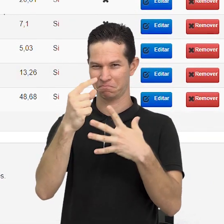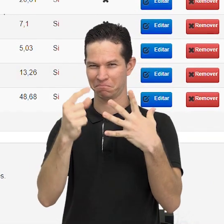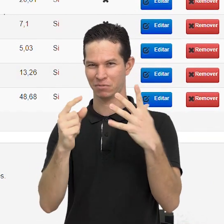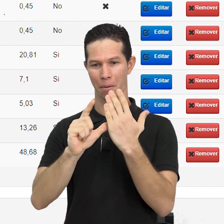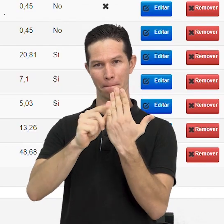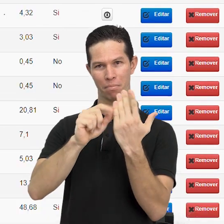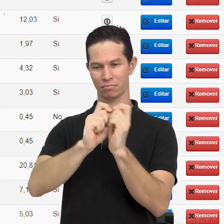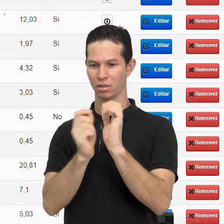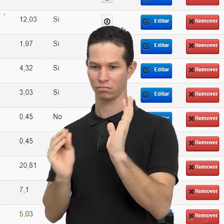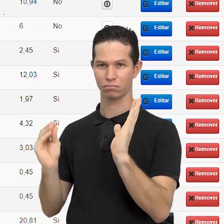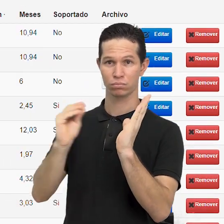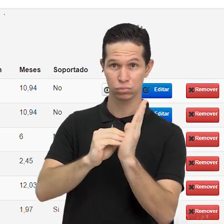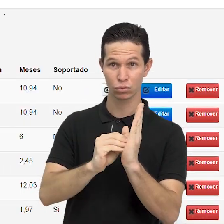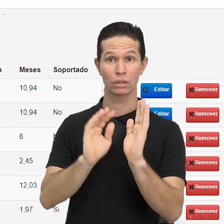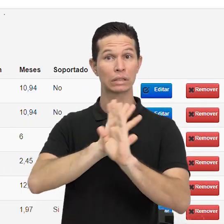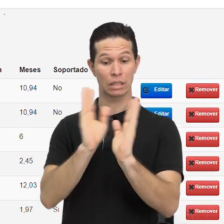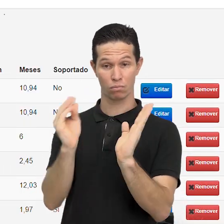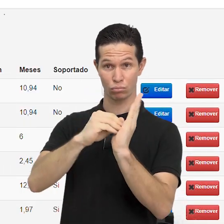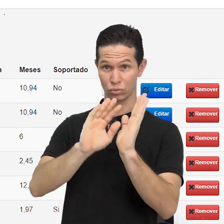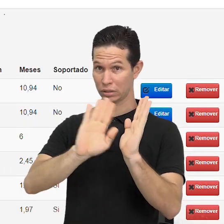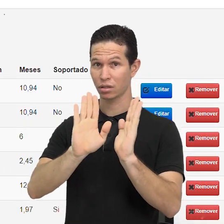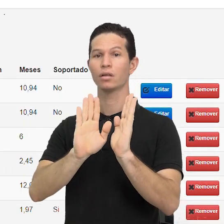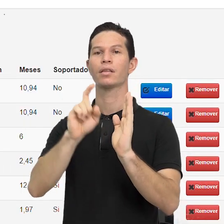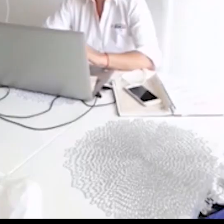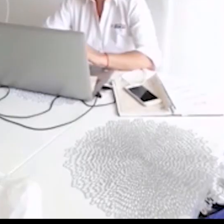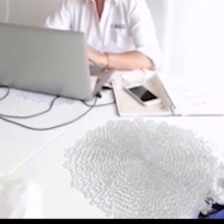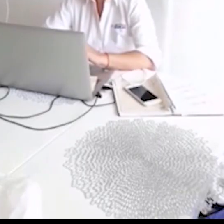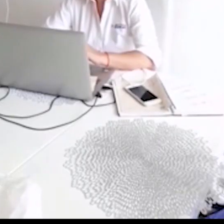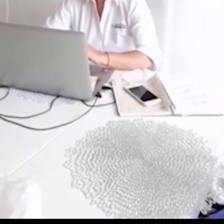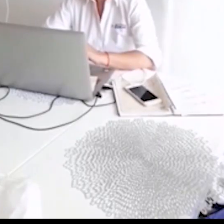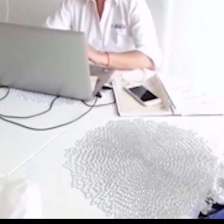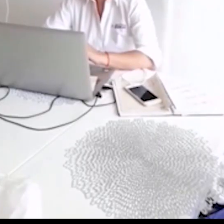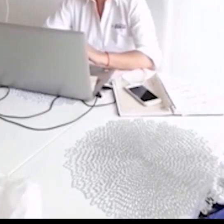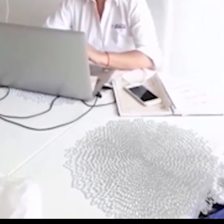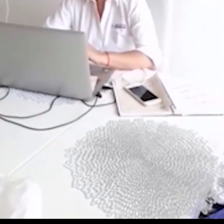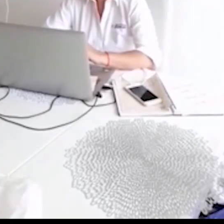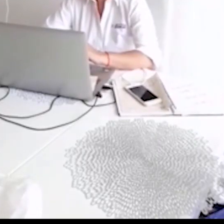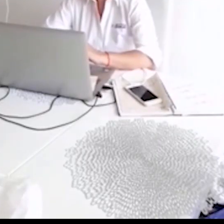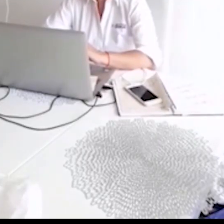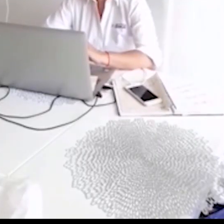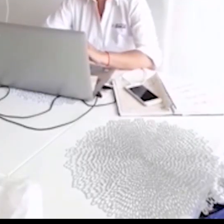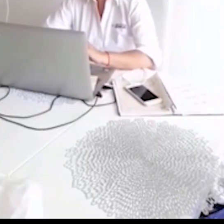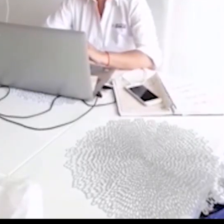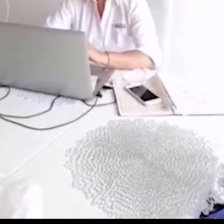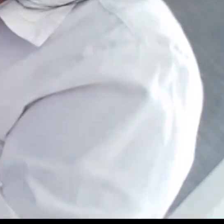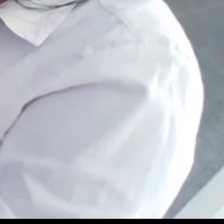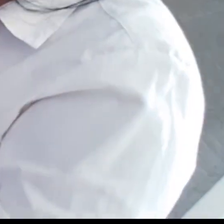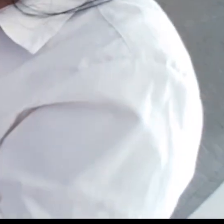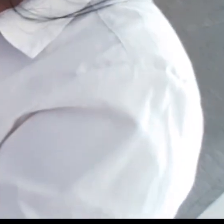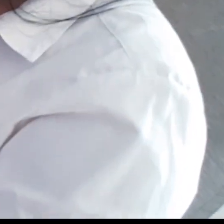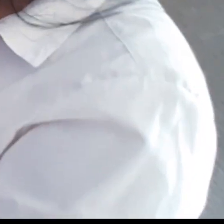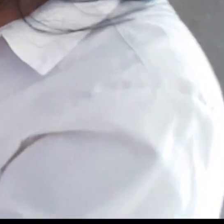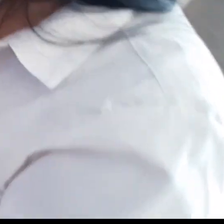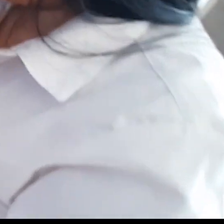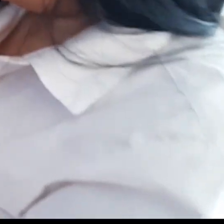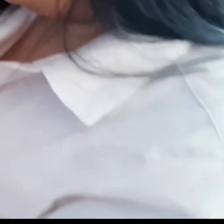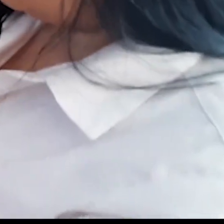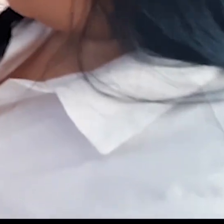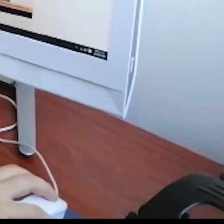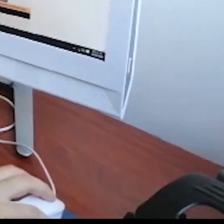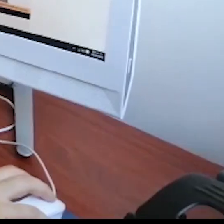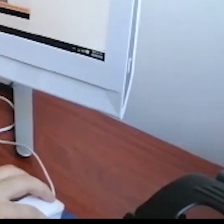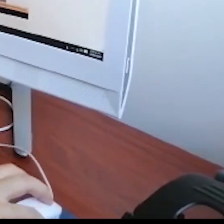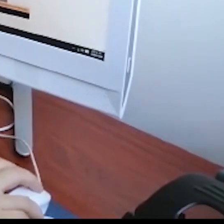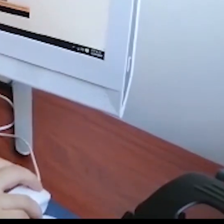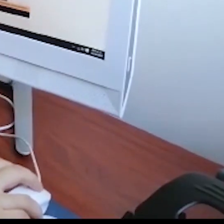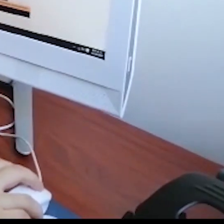cursos y experiencias laborales. Una vez cargado en el sistema y darle guardar, debes contactar a un orientador para que